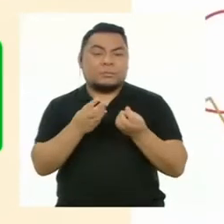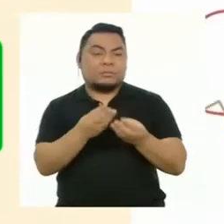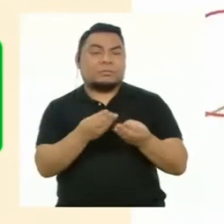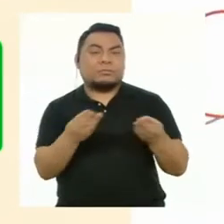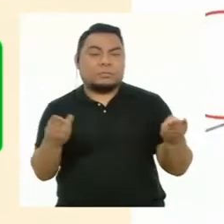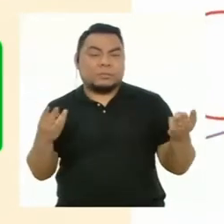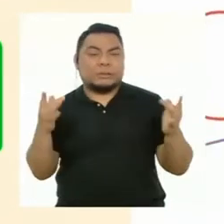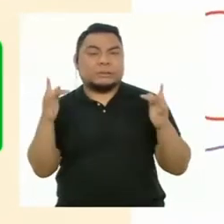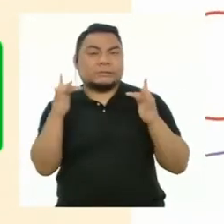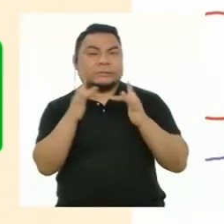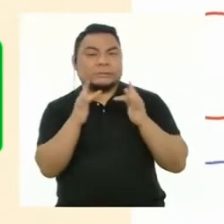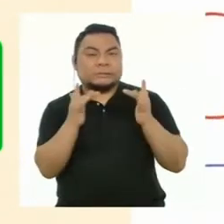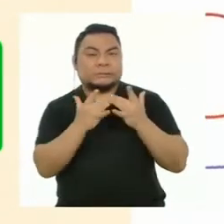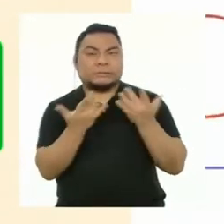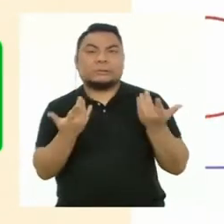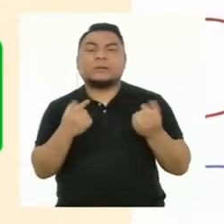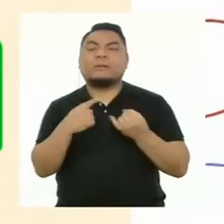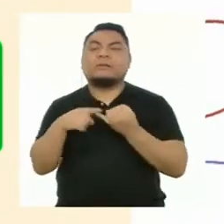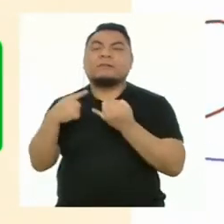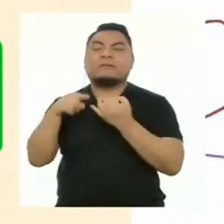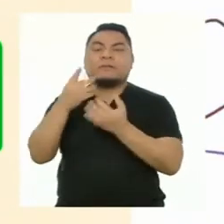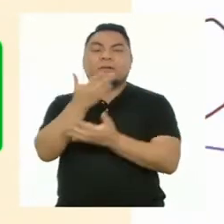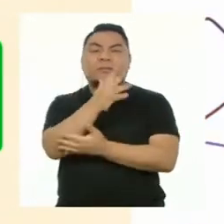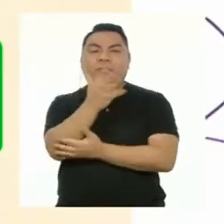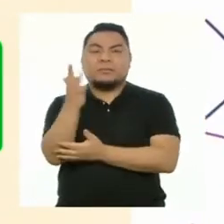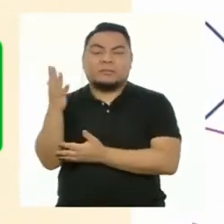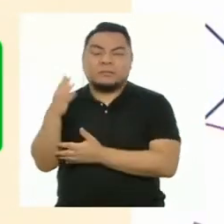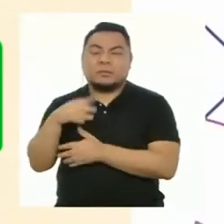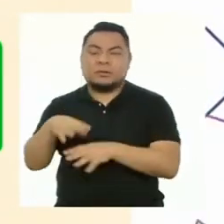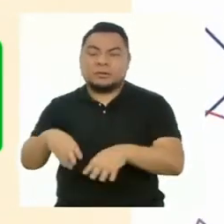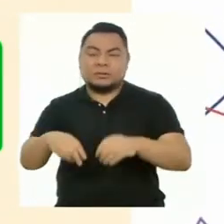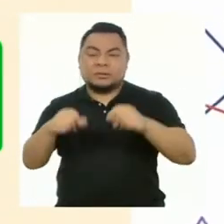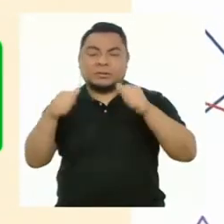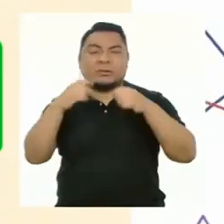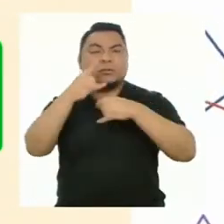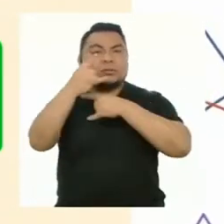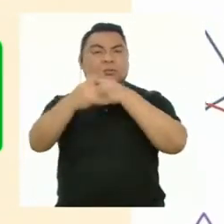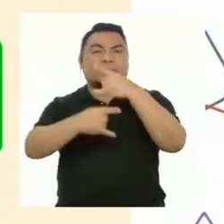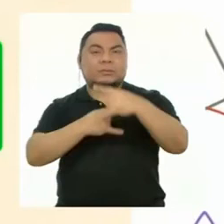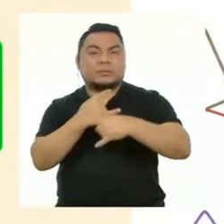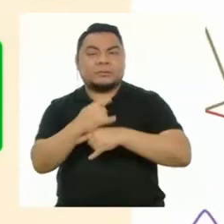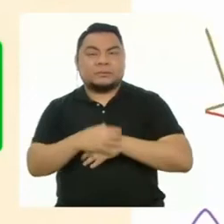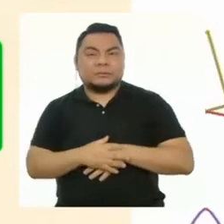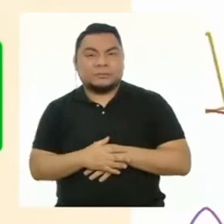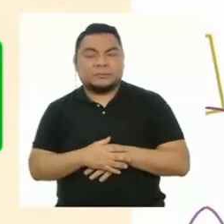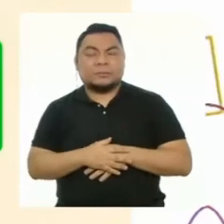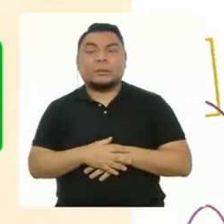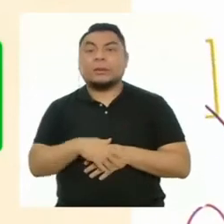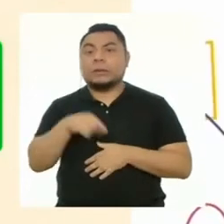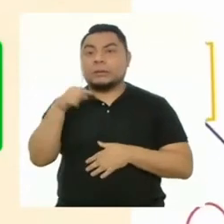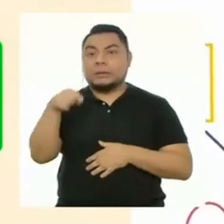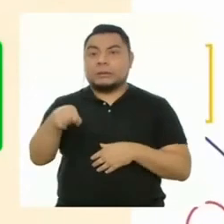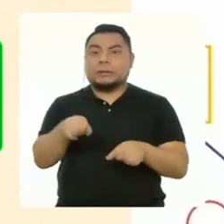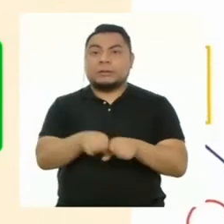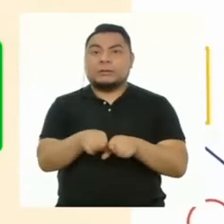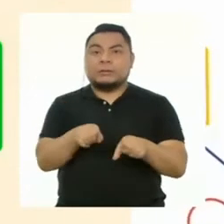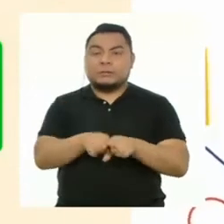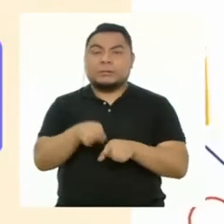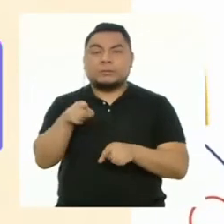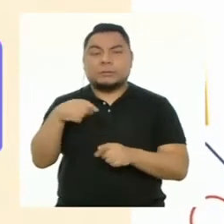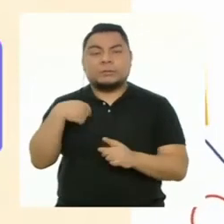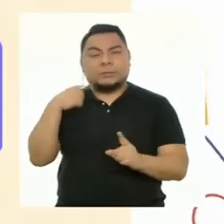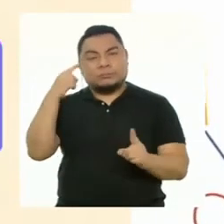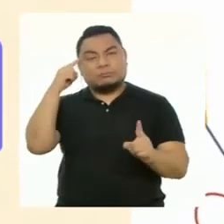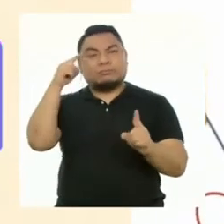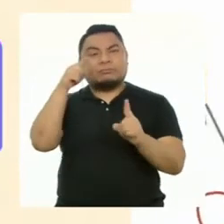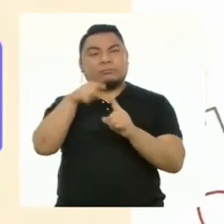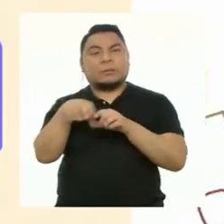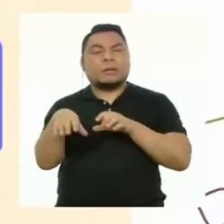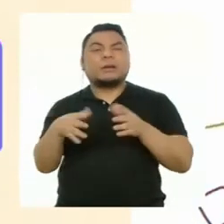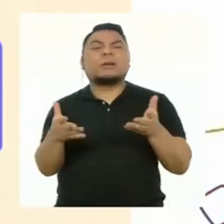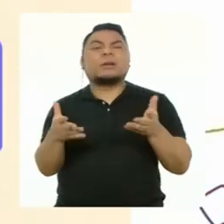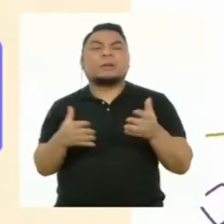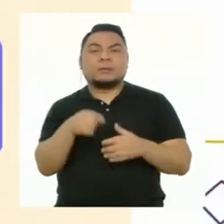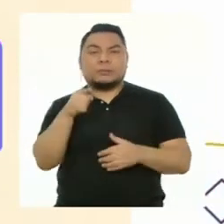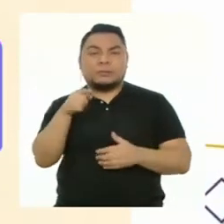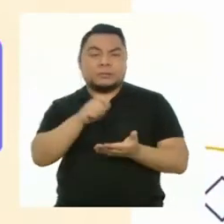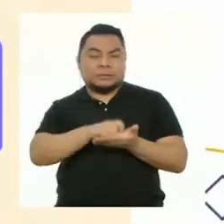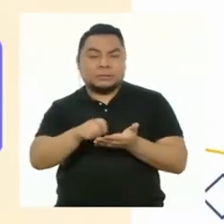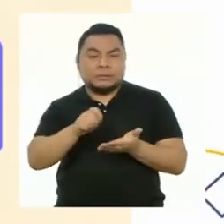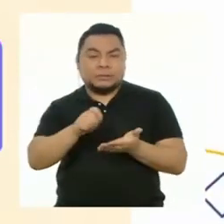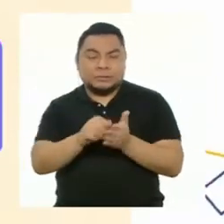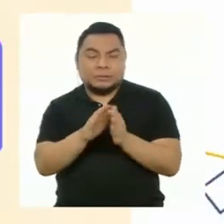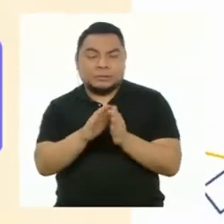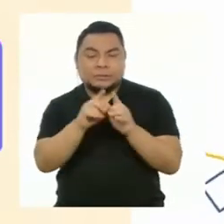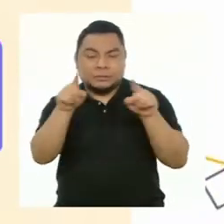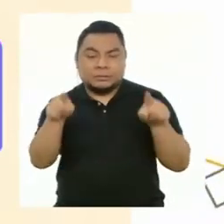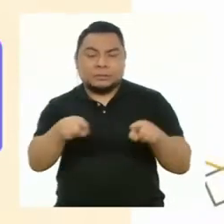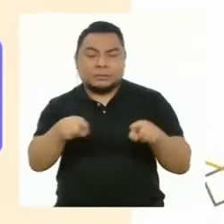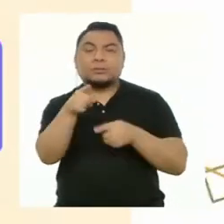materia y energía, biodiversidad, tierra y universo. Asimismo, nuestro reto fue Escribe en